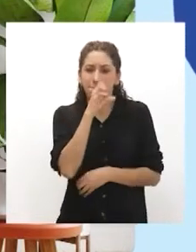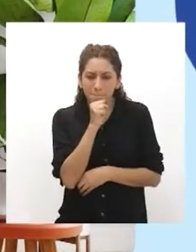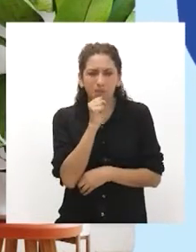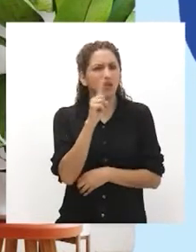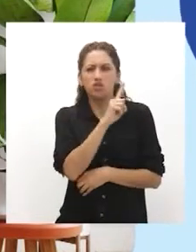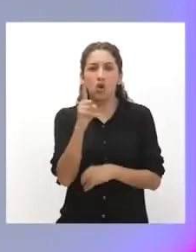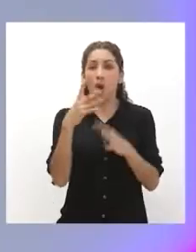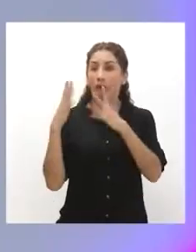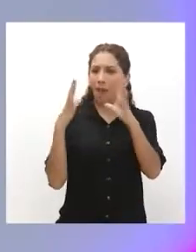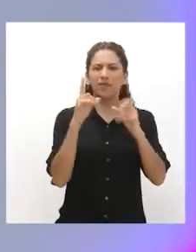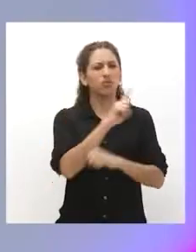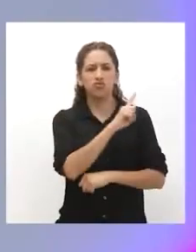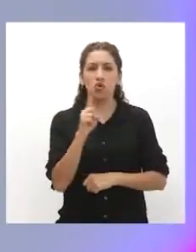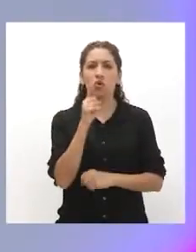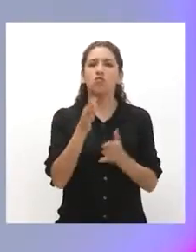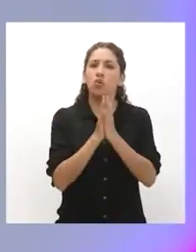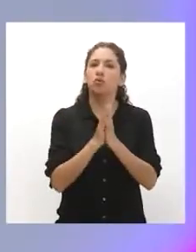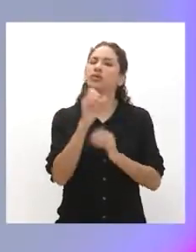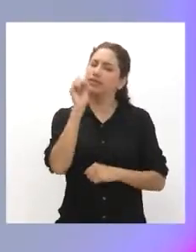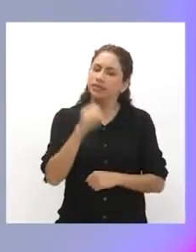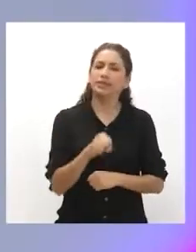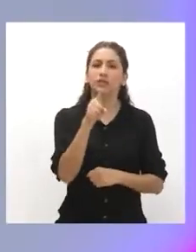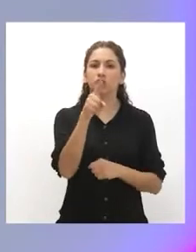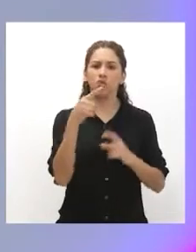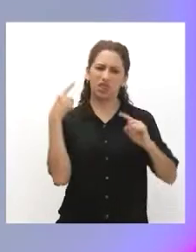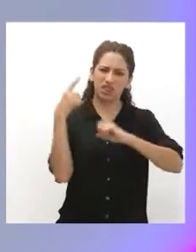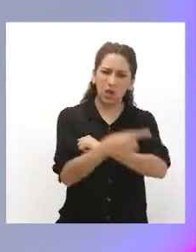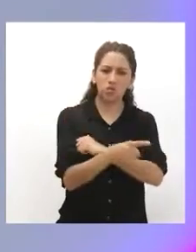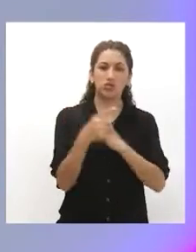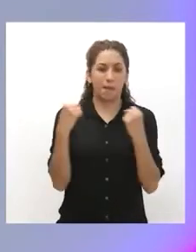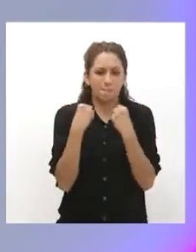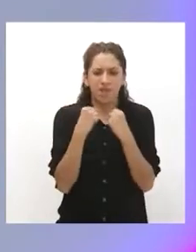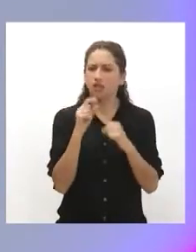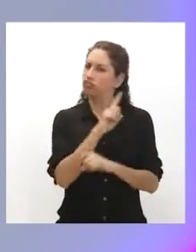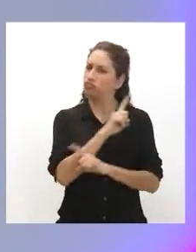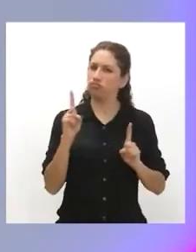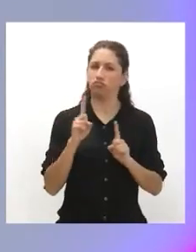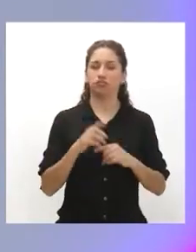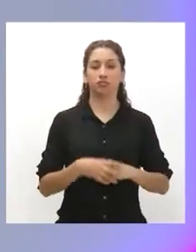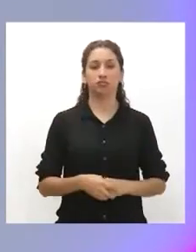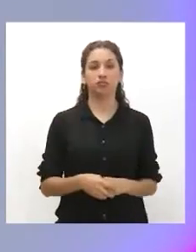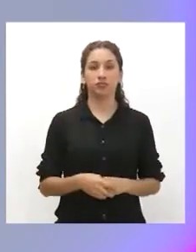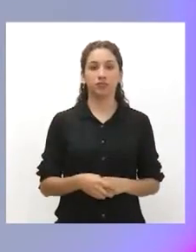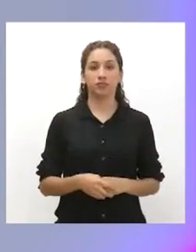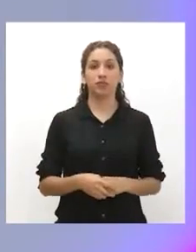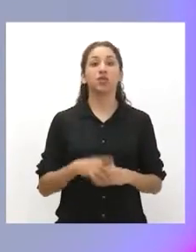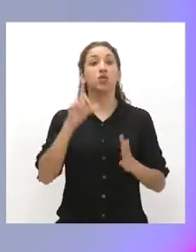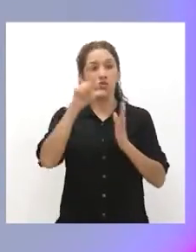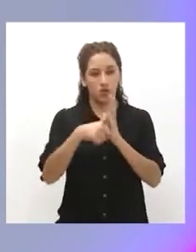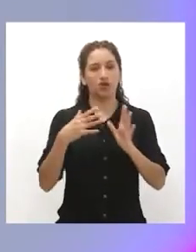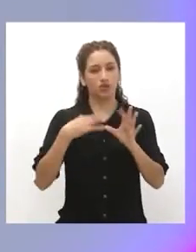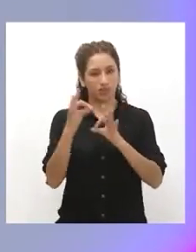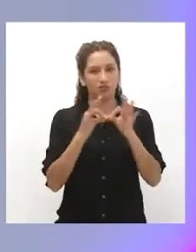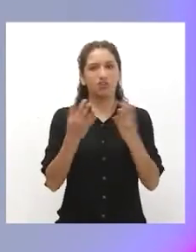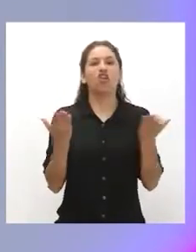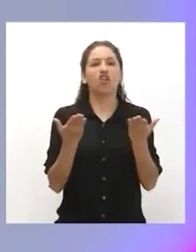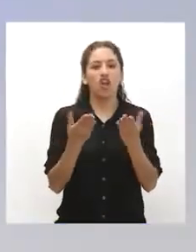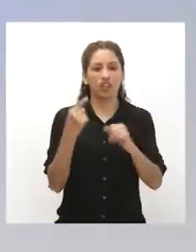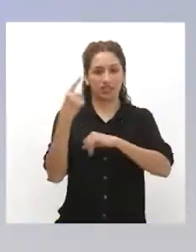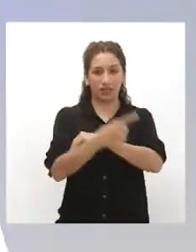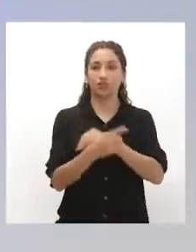no lo aplaudan. Así es, denúncialo, sin miedo. Y en un momento te diremos cómo y dónde hacerlo.